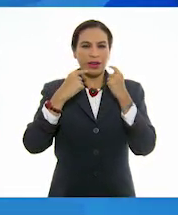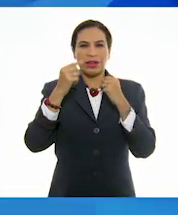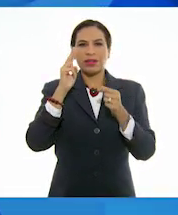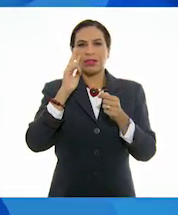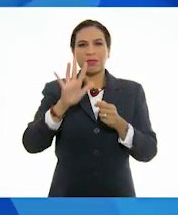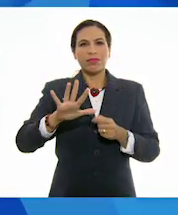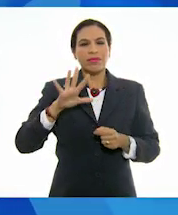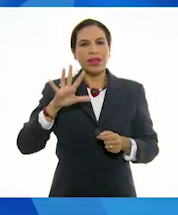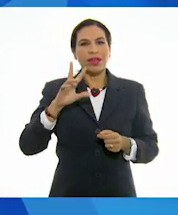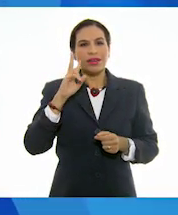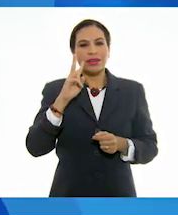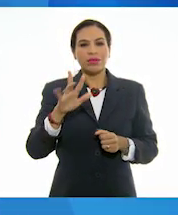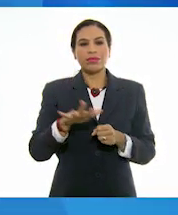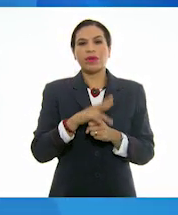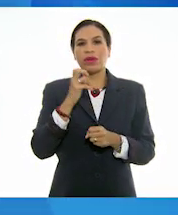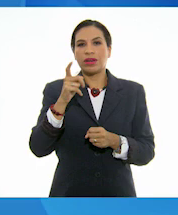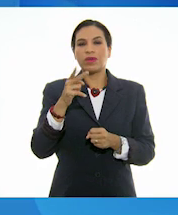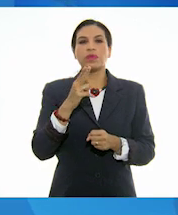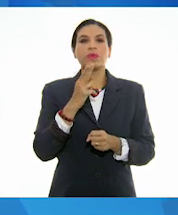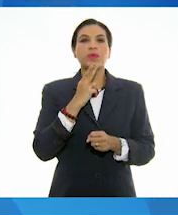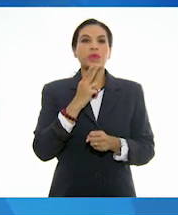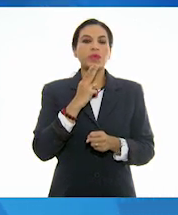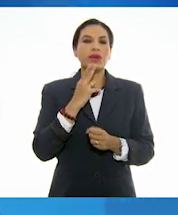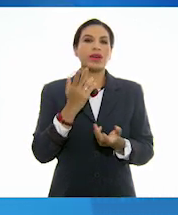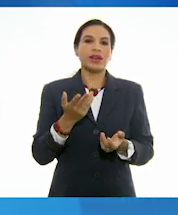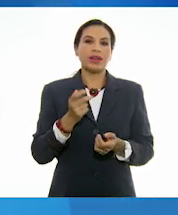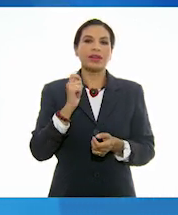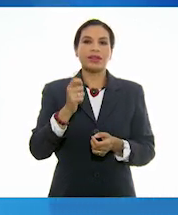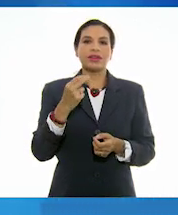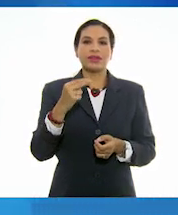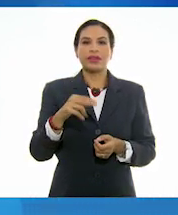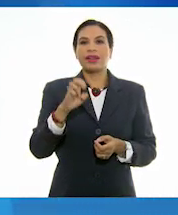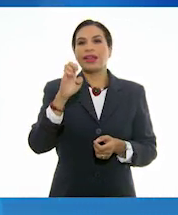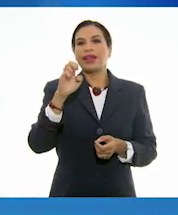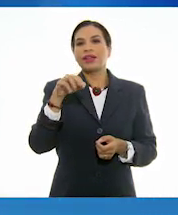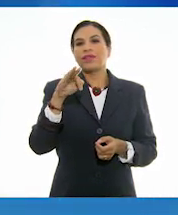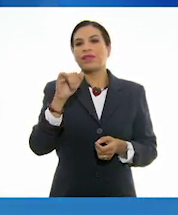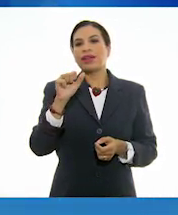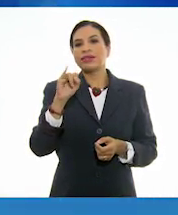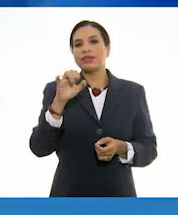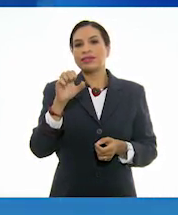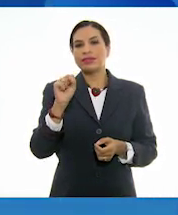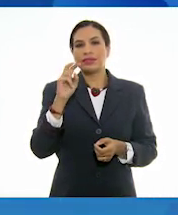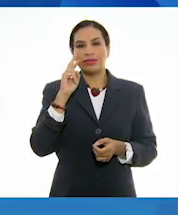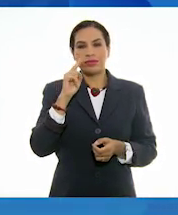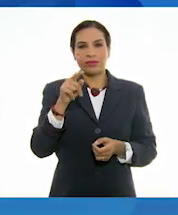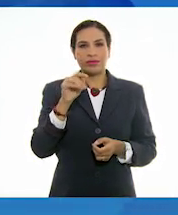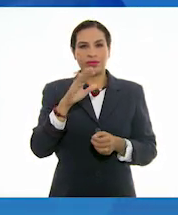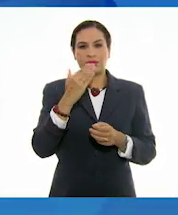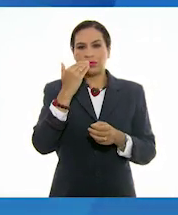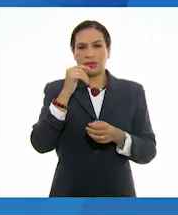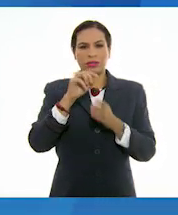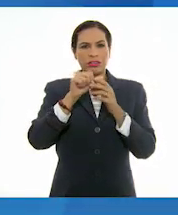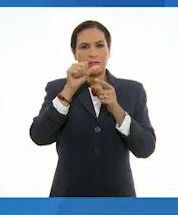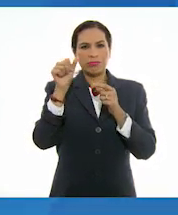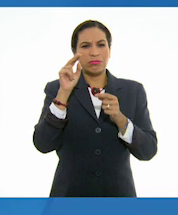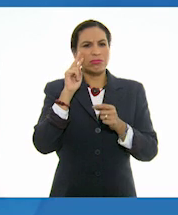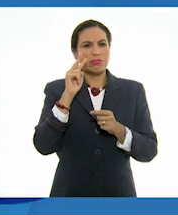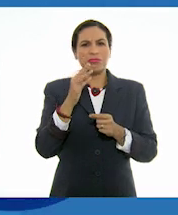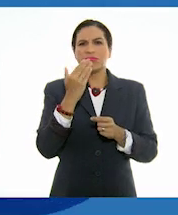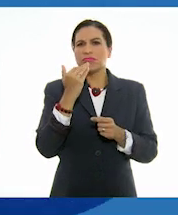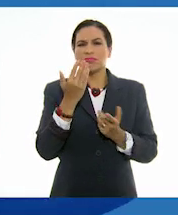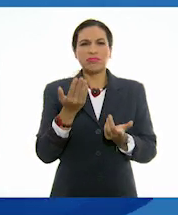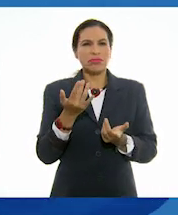destaquen, entonces él está utilizando aquí el principio de énfasis. Si esas manchas no estuvieran ahí, no se